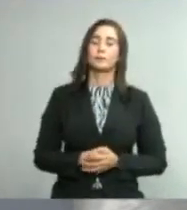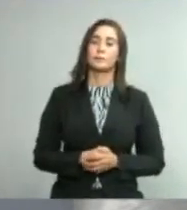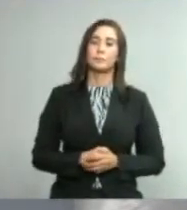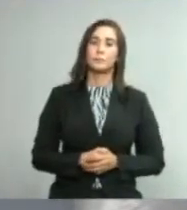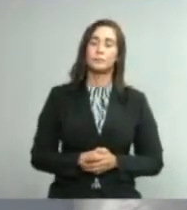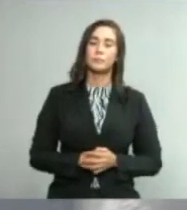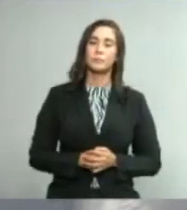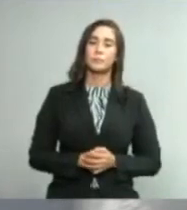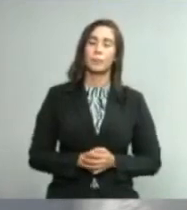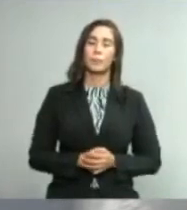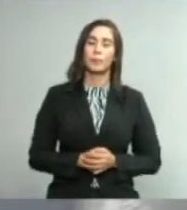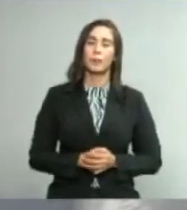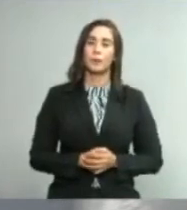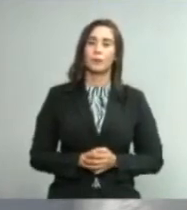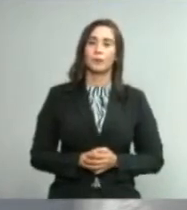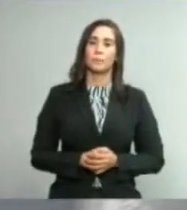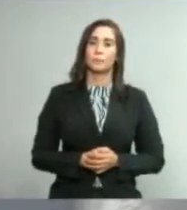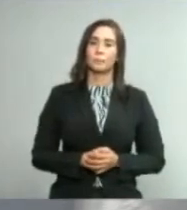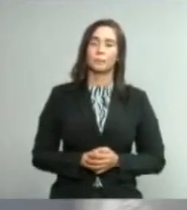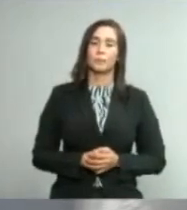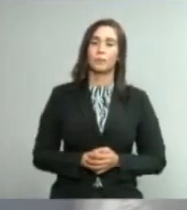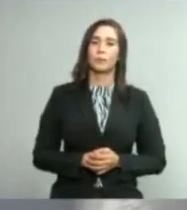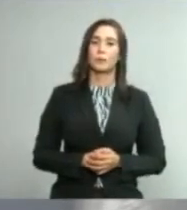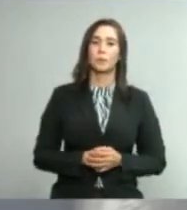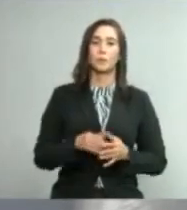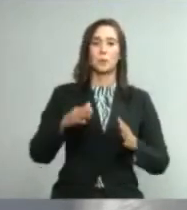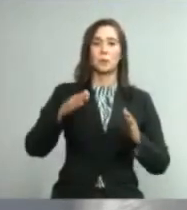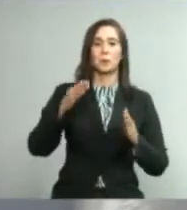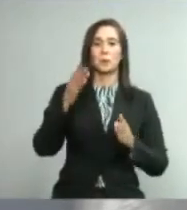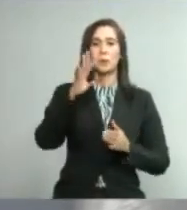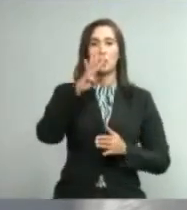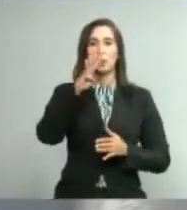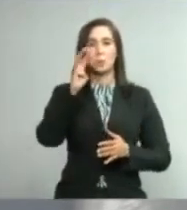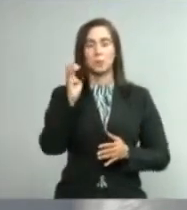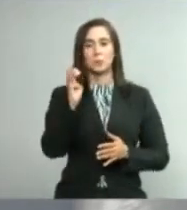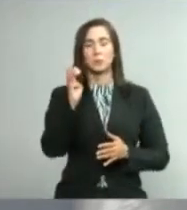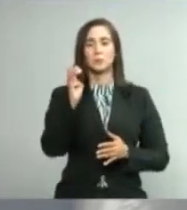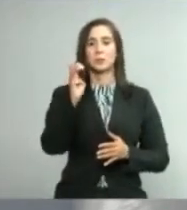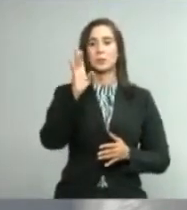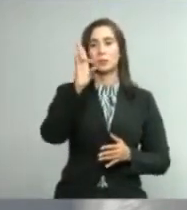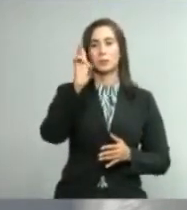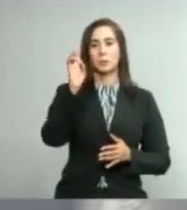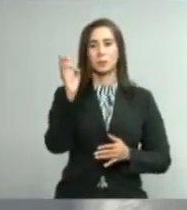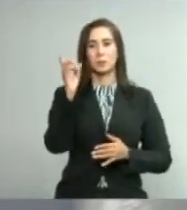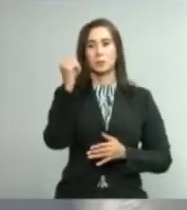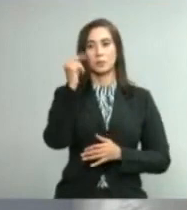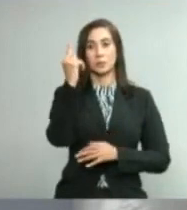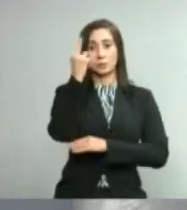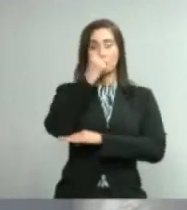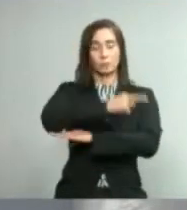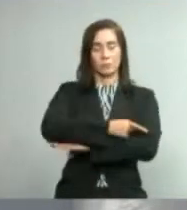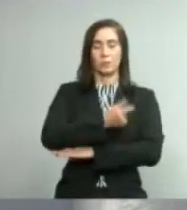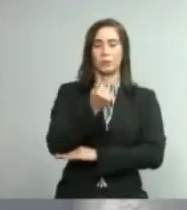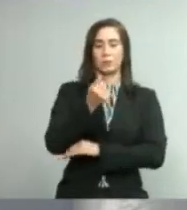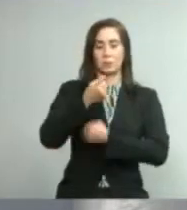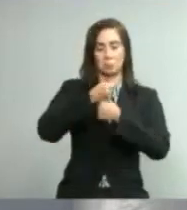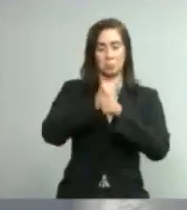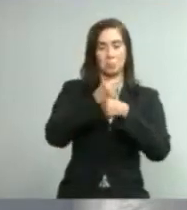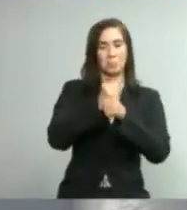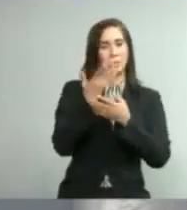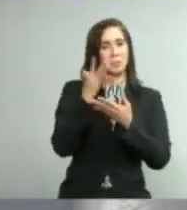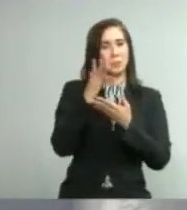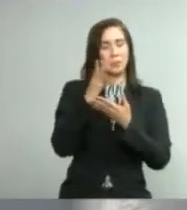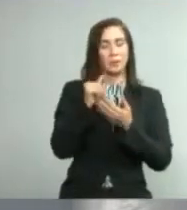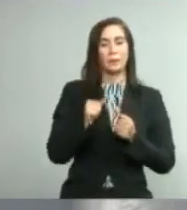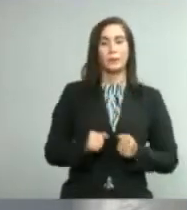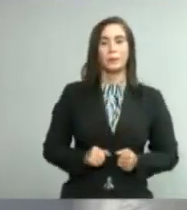sentido. El laboratorio ha estado exilando entre 400 y 700 pruebas diariamente. Esa